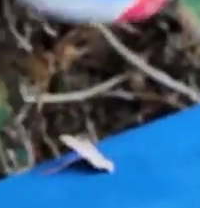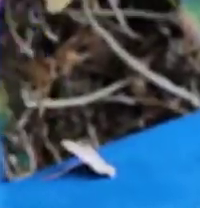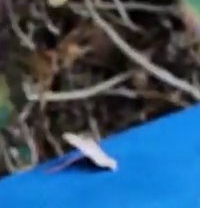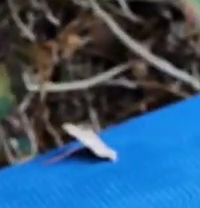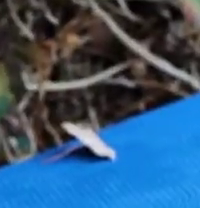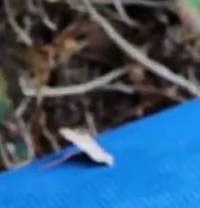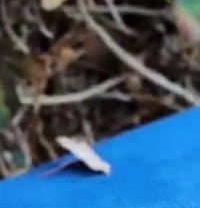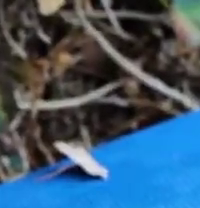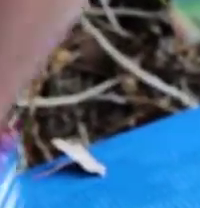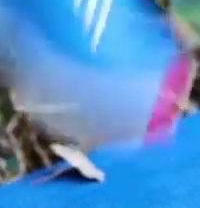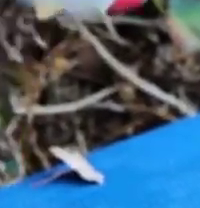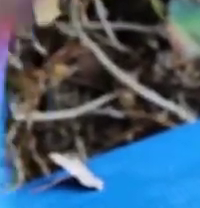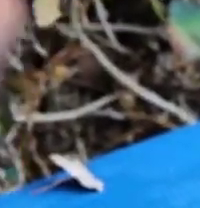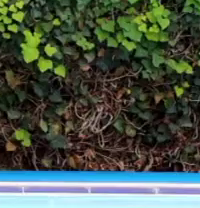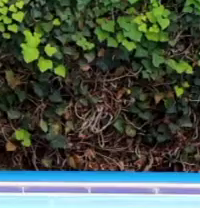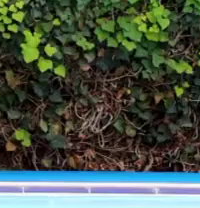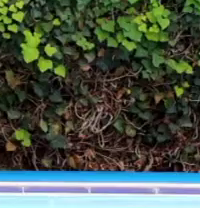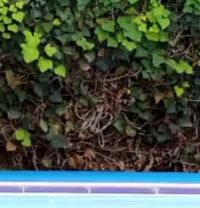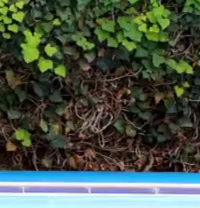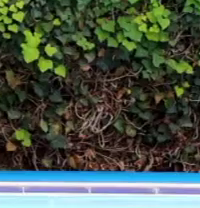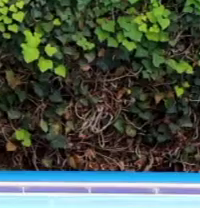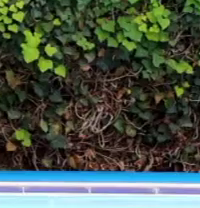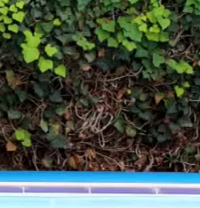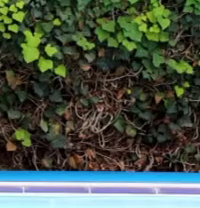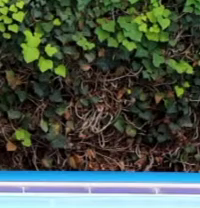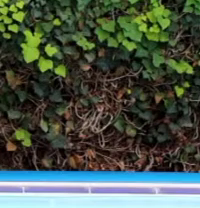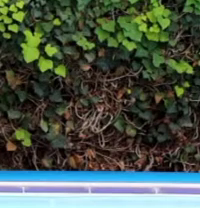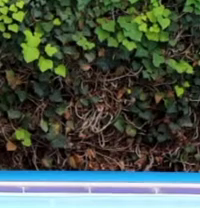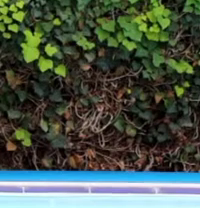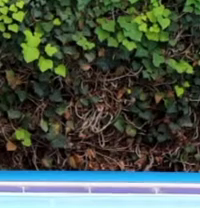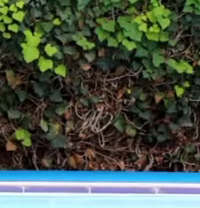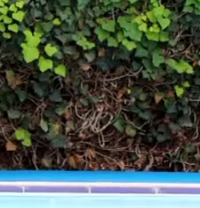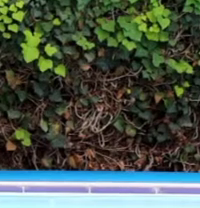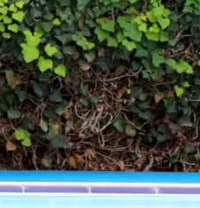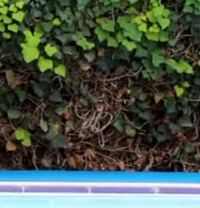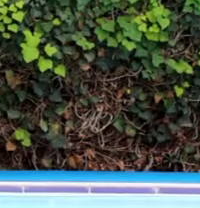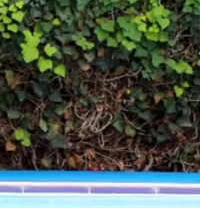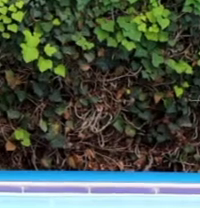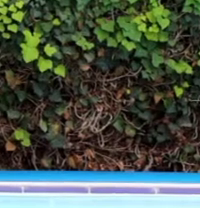Derecha, izquierda. Espalda bien derecha.